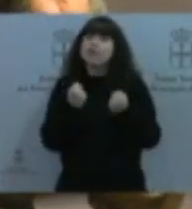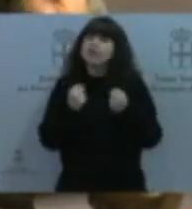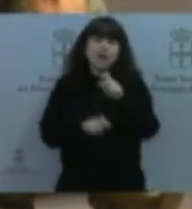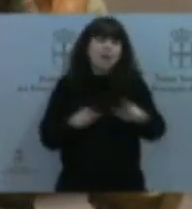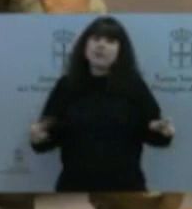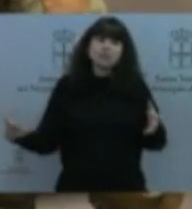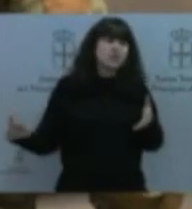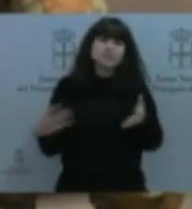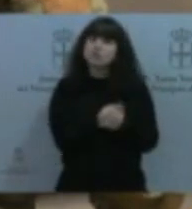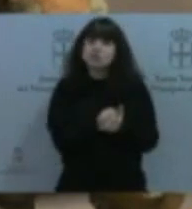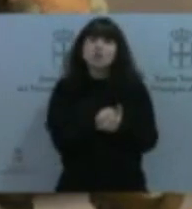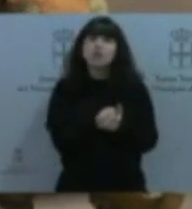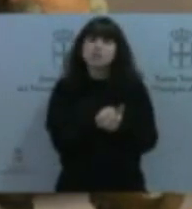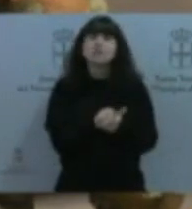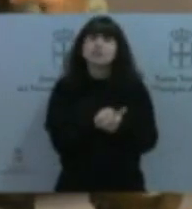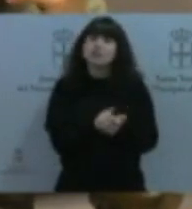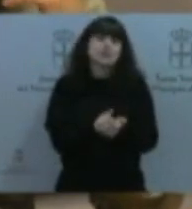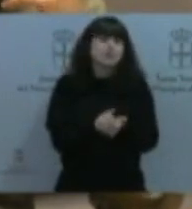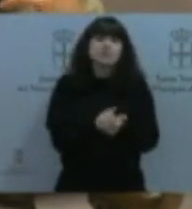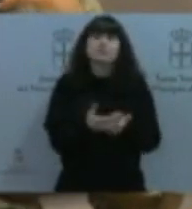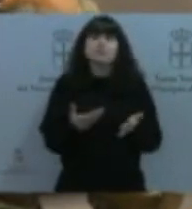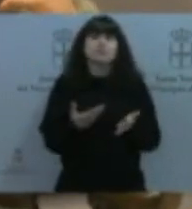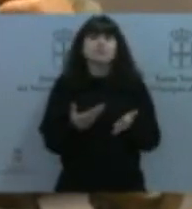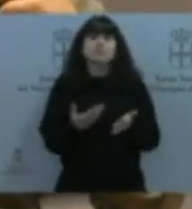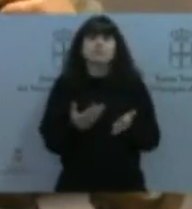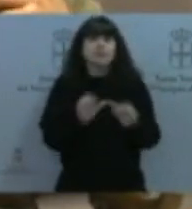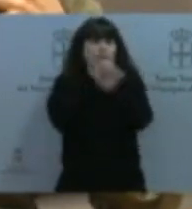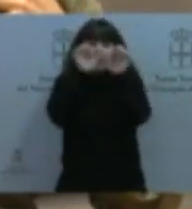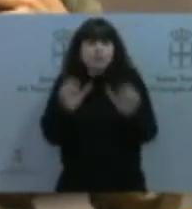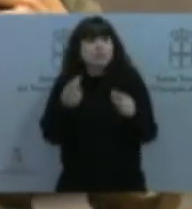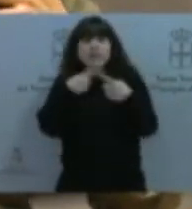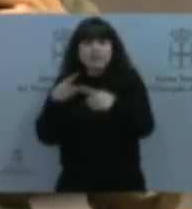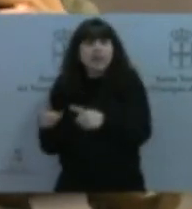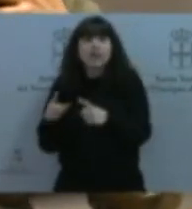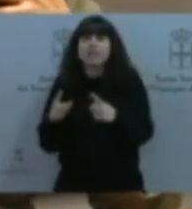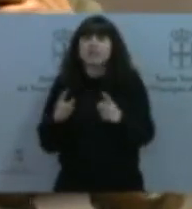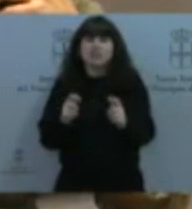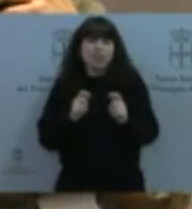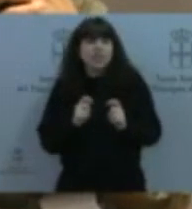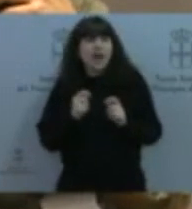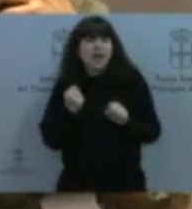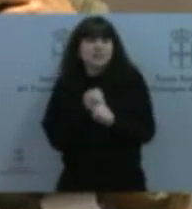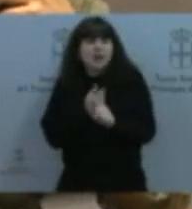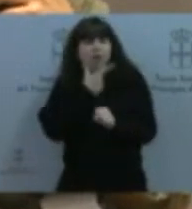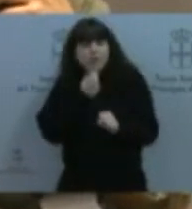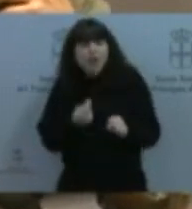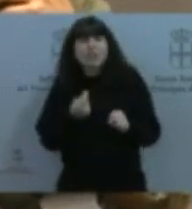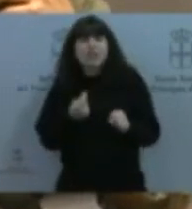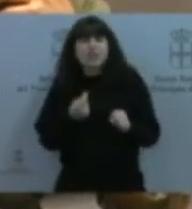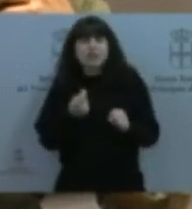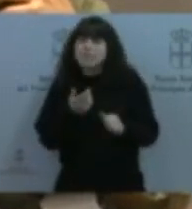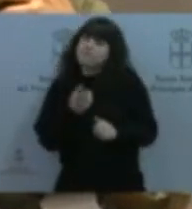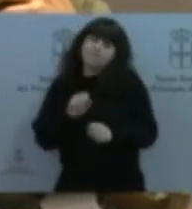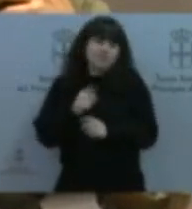han facilitado la labor parlamentaria. En primer lugar, como no puede ser de otra manera, a mis compañeras y compañeros del grupo parlamentario,